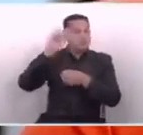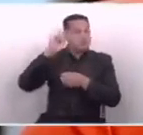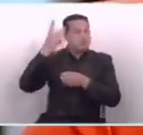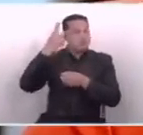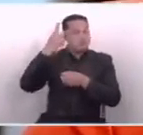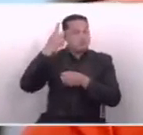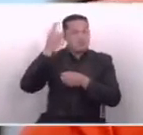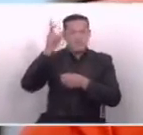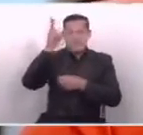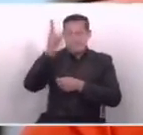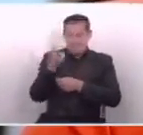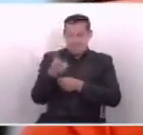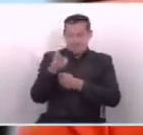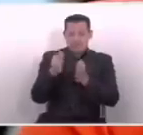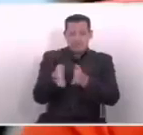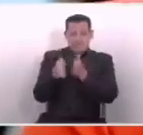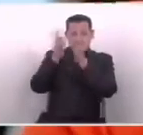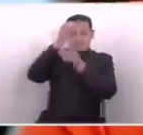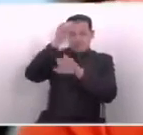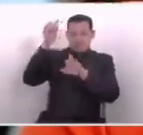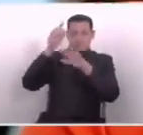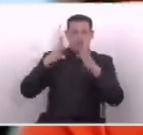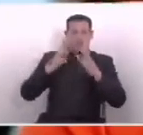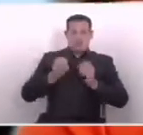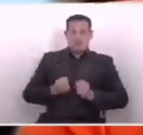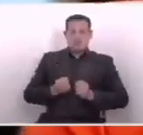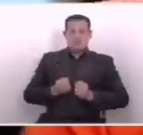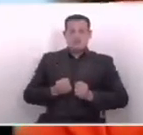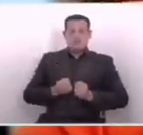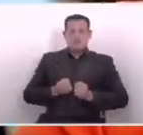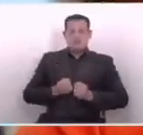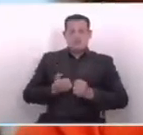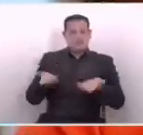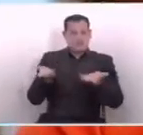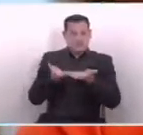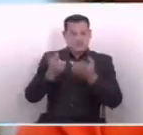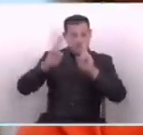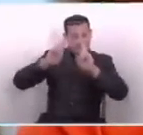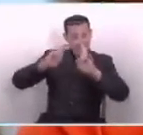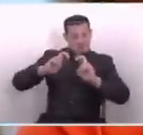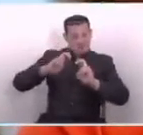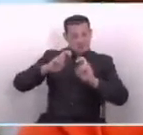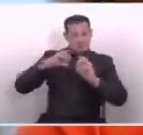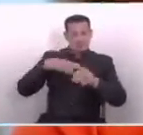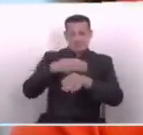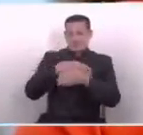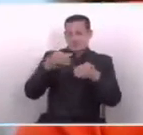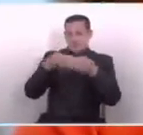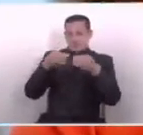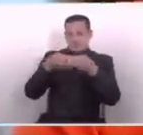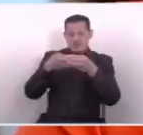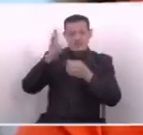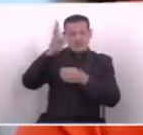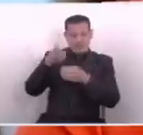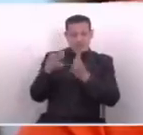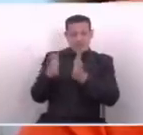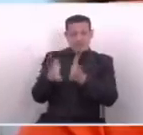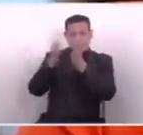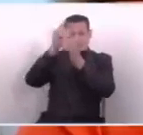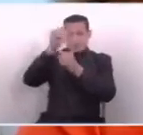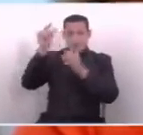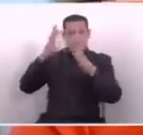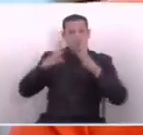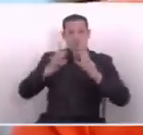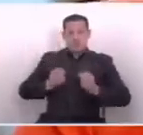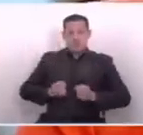las mismas instituciones de gobierno, revisen las grabaciones de la Comisión, las mismas instituciones de